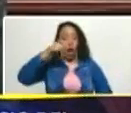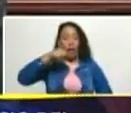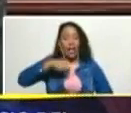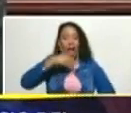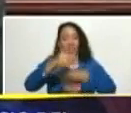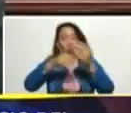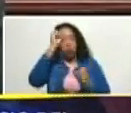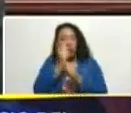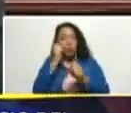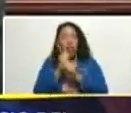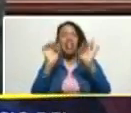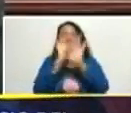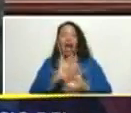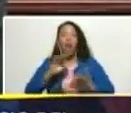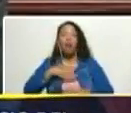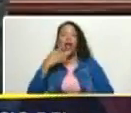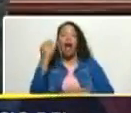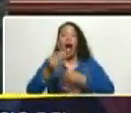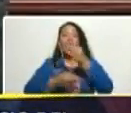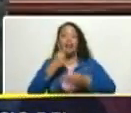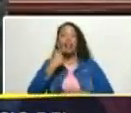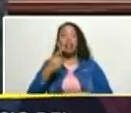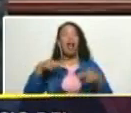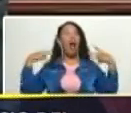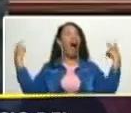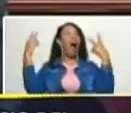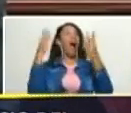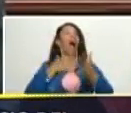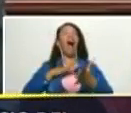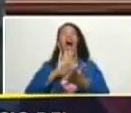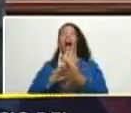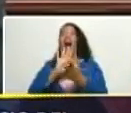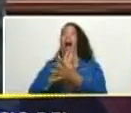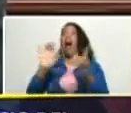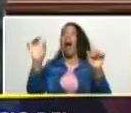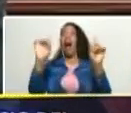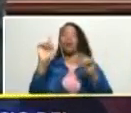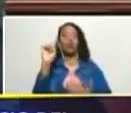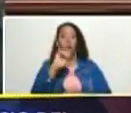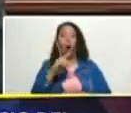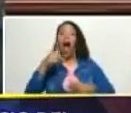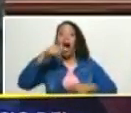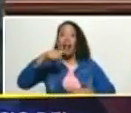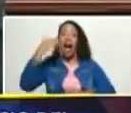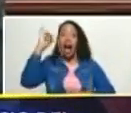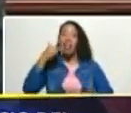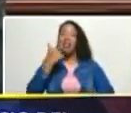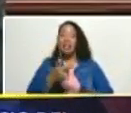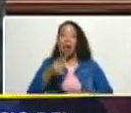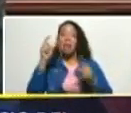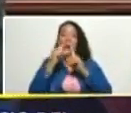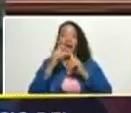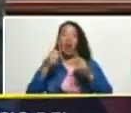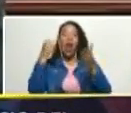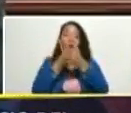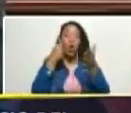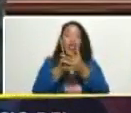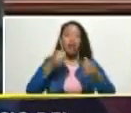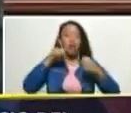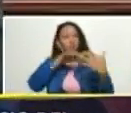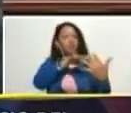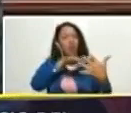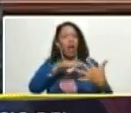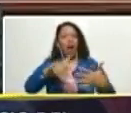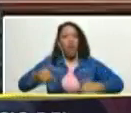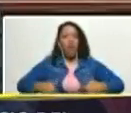aquí nadie Pedro Infante puede cantar victoria aquí lo que hay que cantar es lucha batalla resistencia esfuerzo